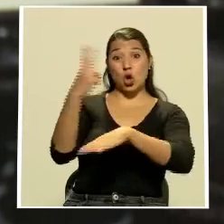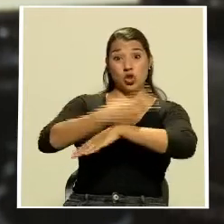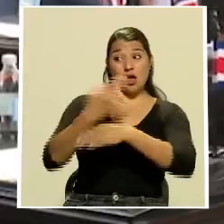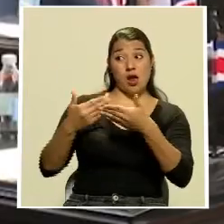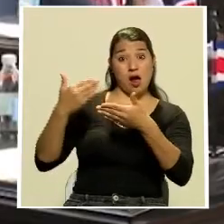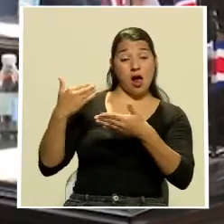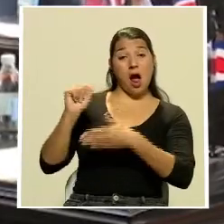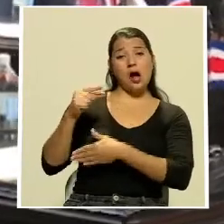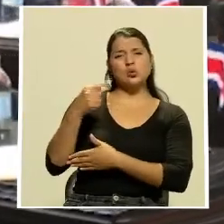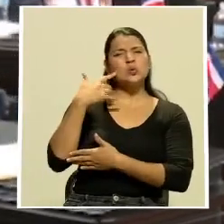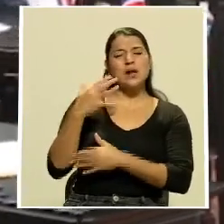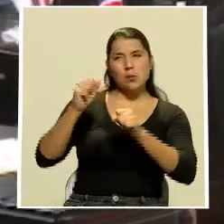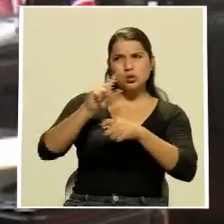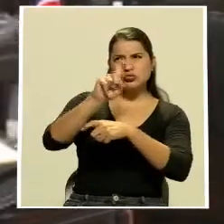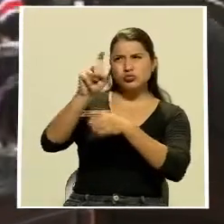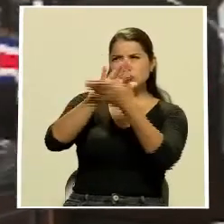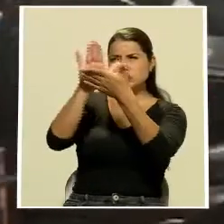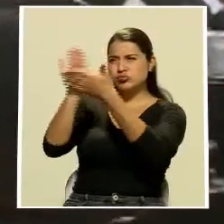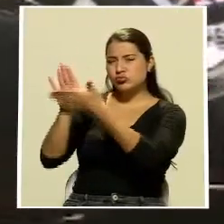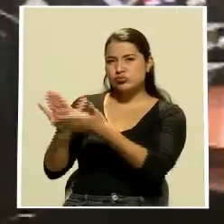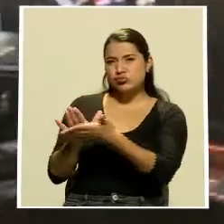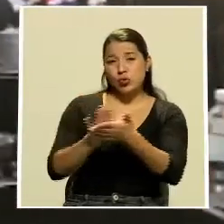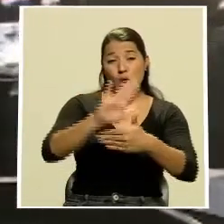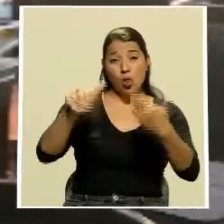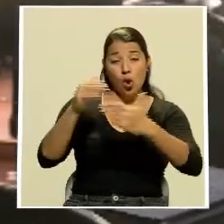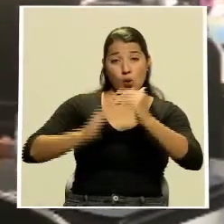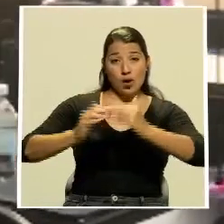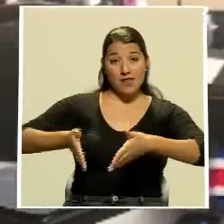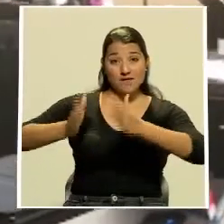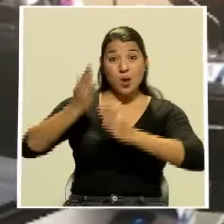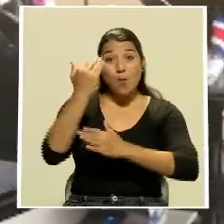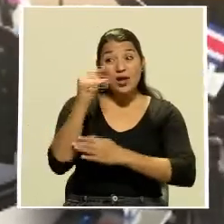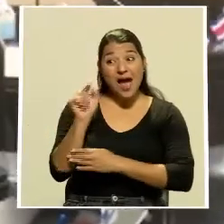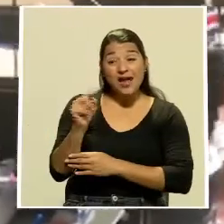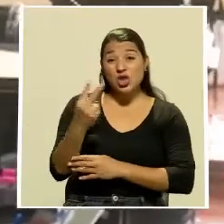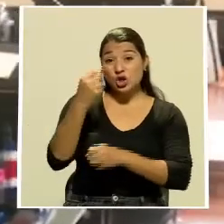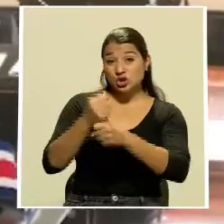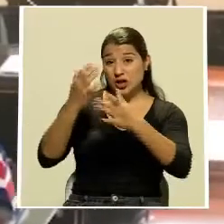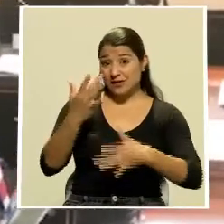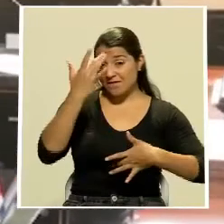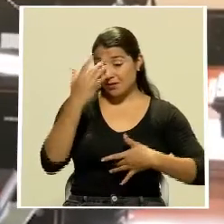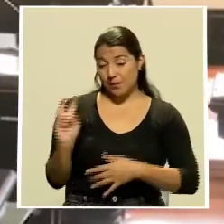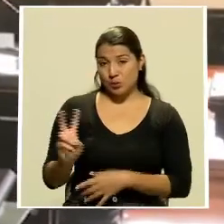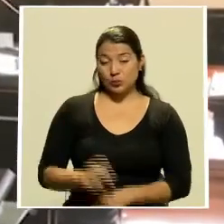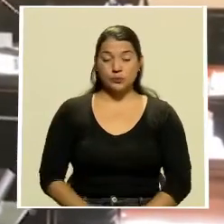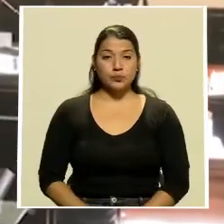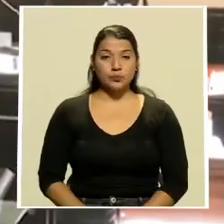agosto para realizar una limpieza profunda de las instalaciones luego de que dos funcionarios se contagiaran del virus.